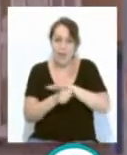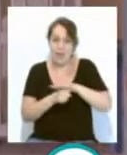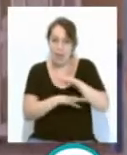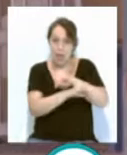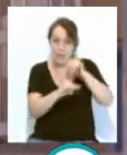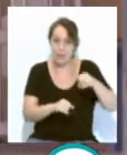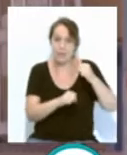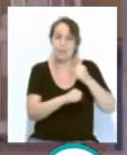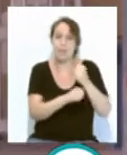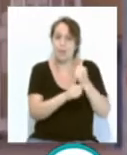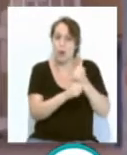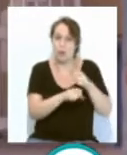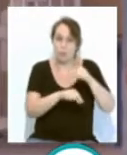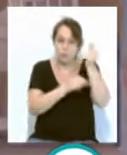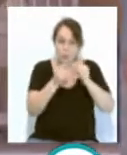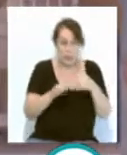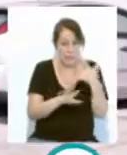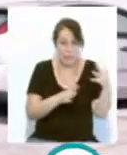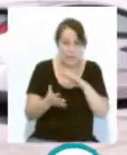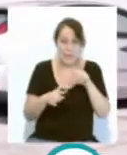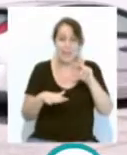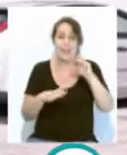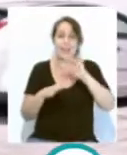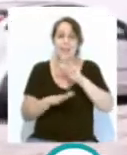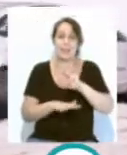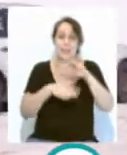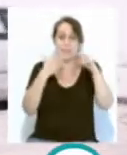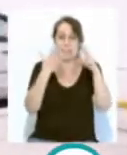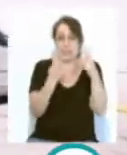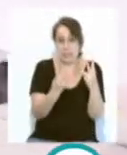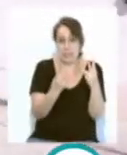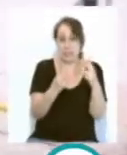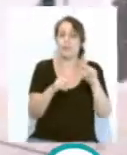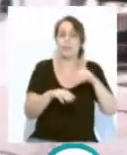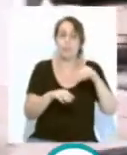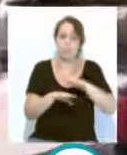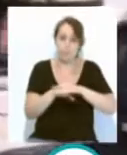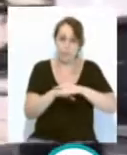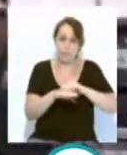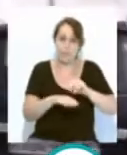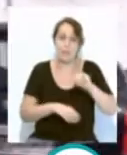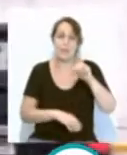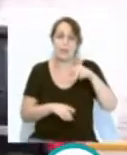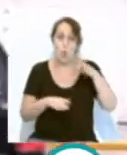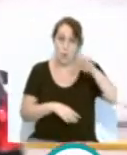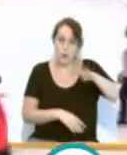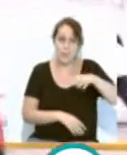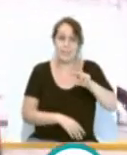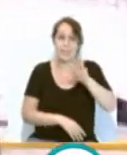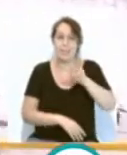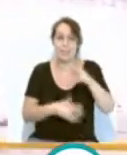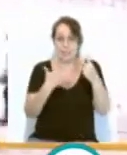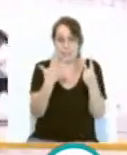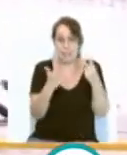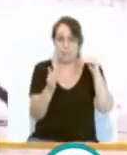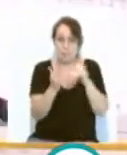Los trabajos cuentan con un presupuesto cercano a los 37.800 euros y tienen un plazo de ejecución de cuatro meses. Los